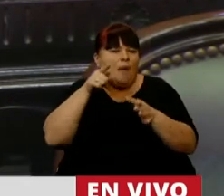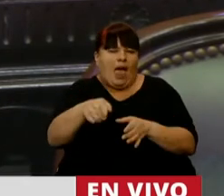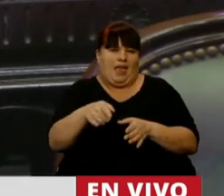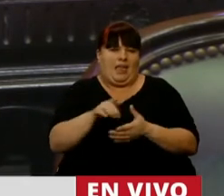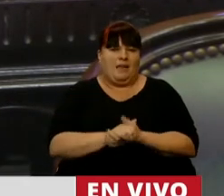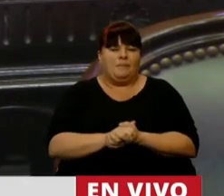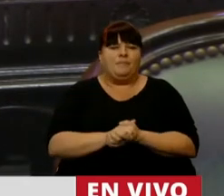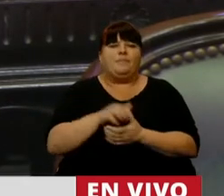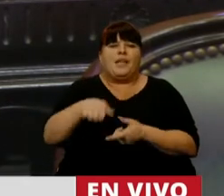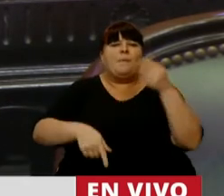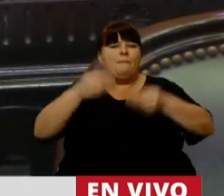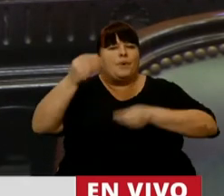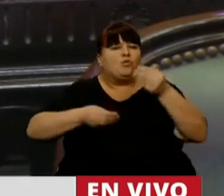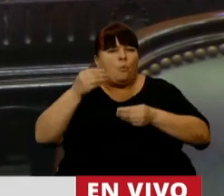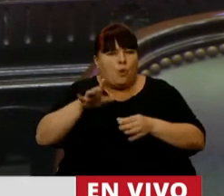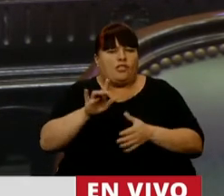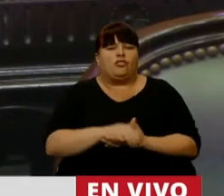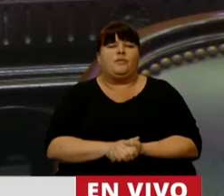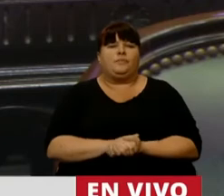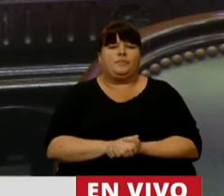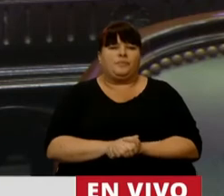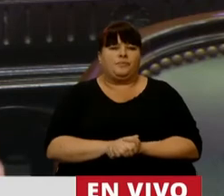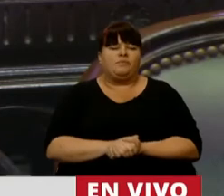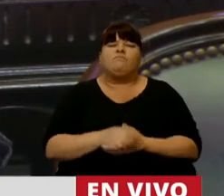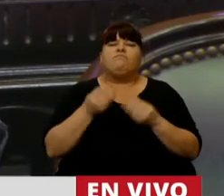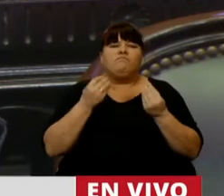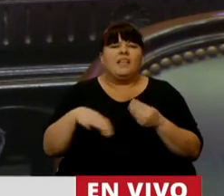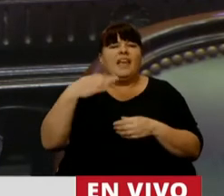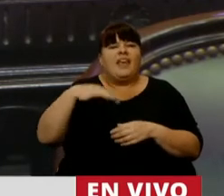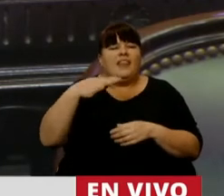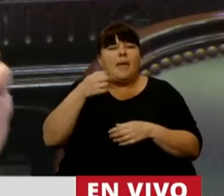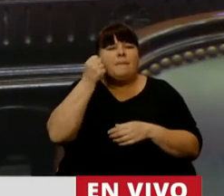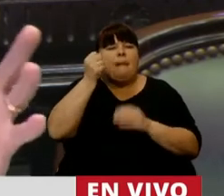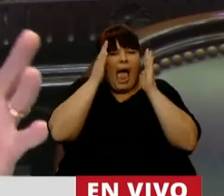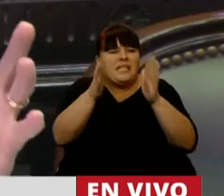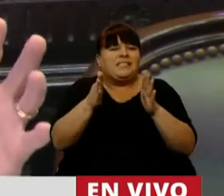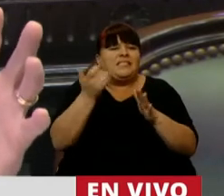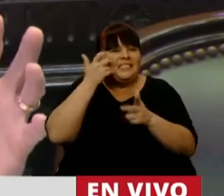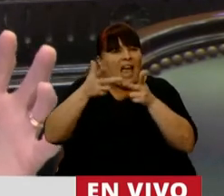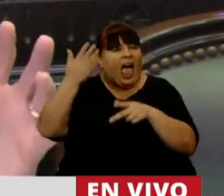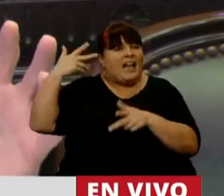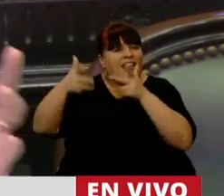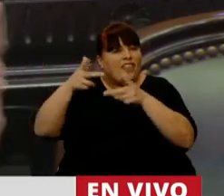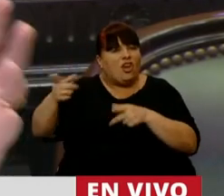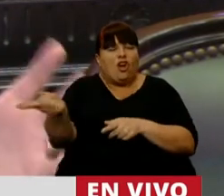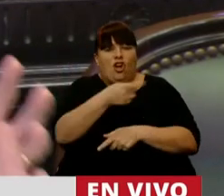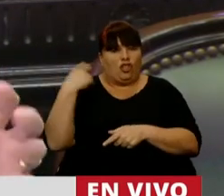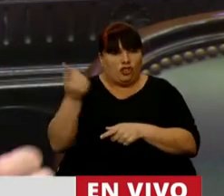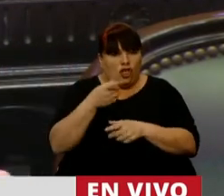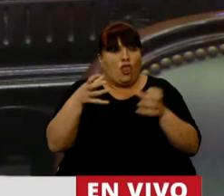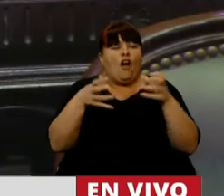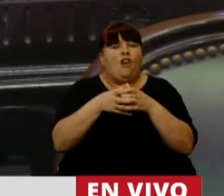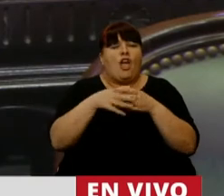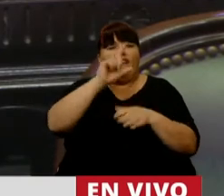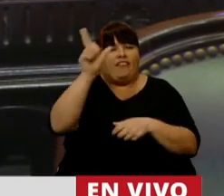en este presupuesto, señor Presidente, es que hay que priorizar, que ya se dijo aquí, y lo dijeron los del